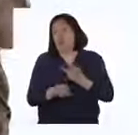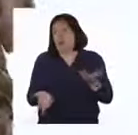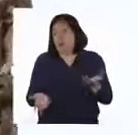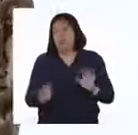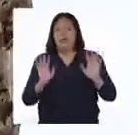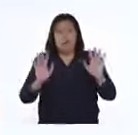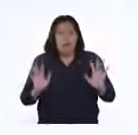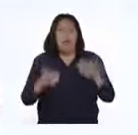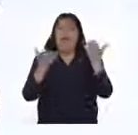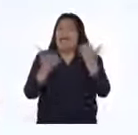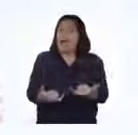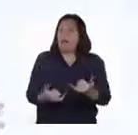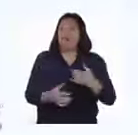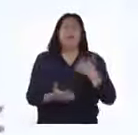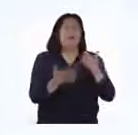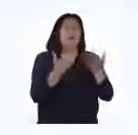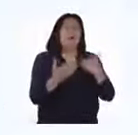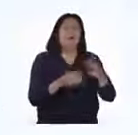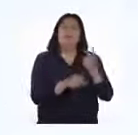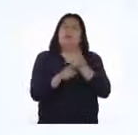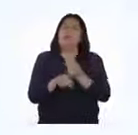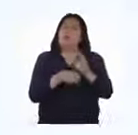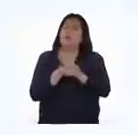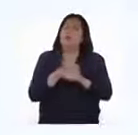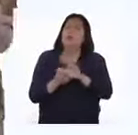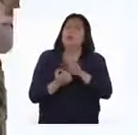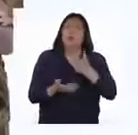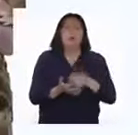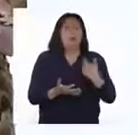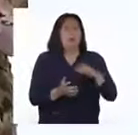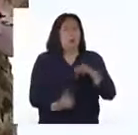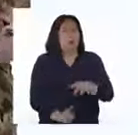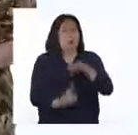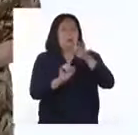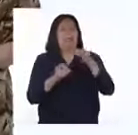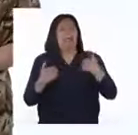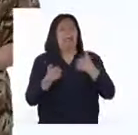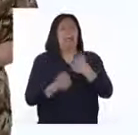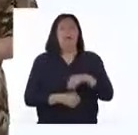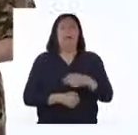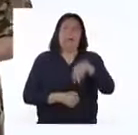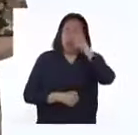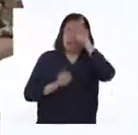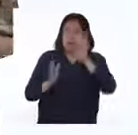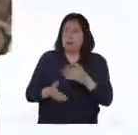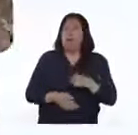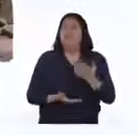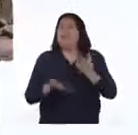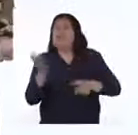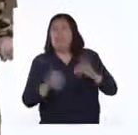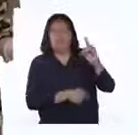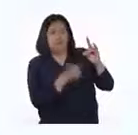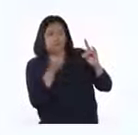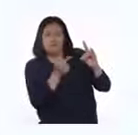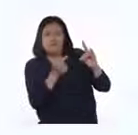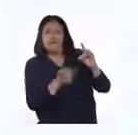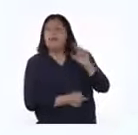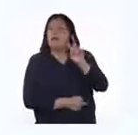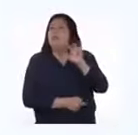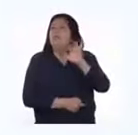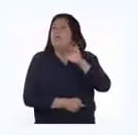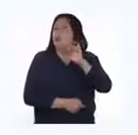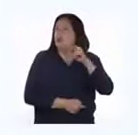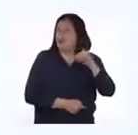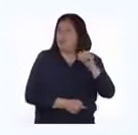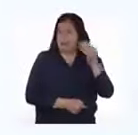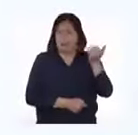Por eso hoy hablaremos de la conservación de una especie muy especial para nosotros los peruanos. Estamos hablando de la vicuña. Hace